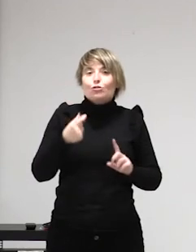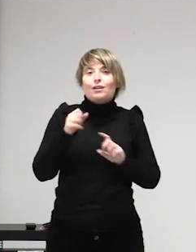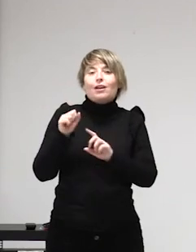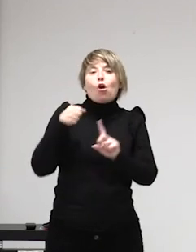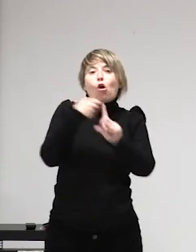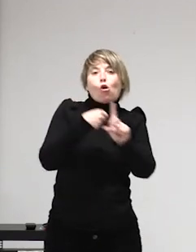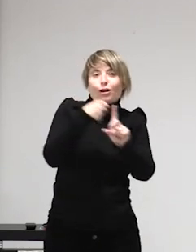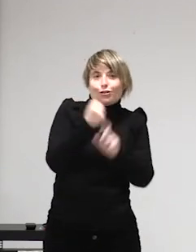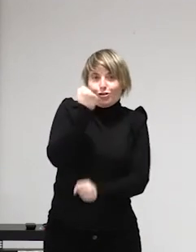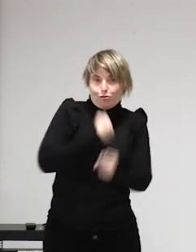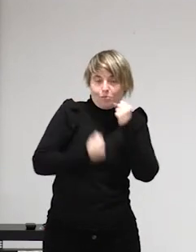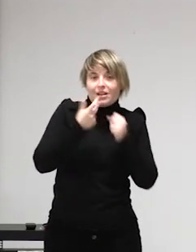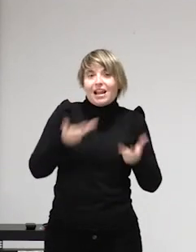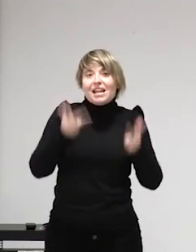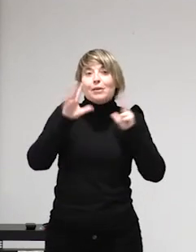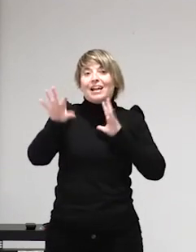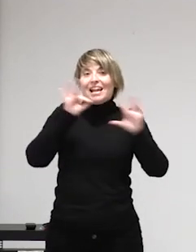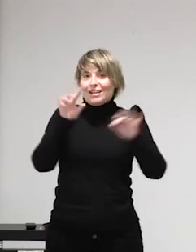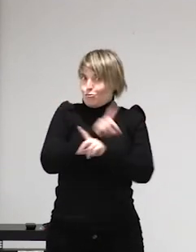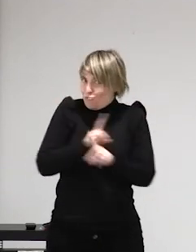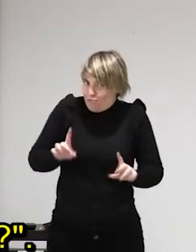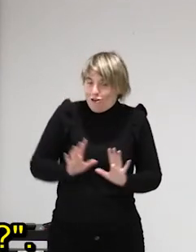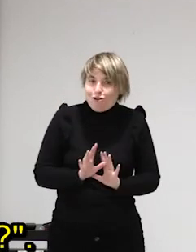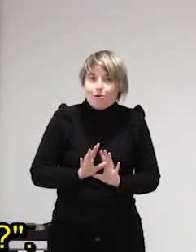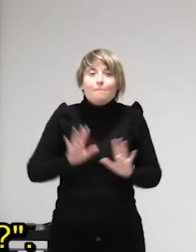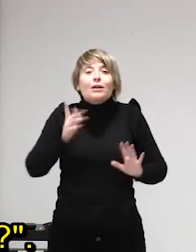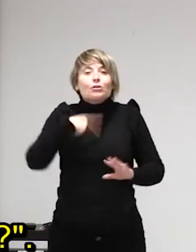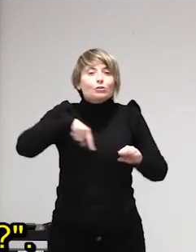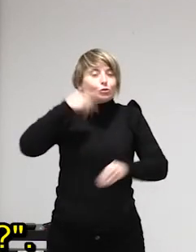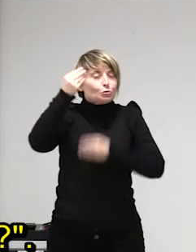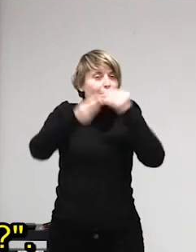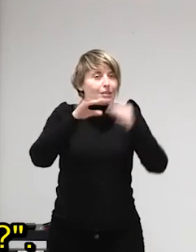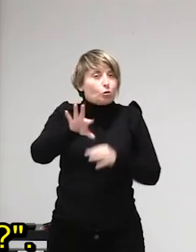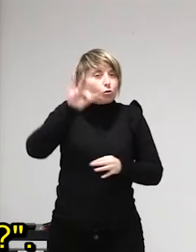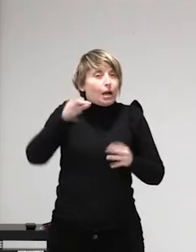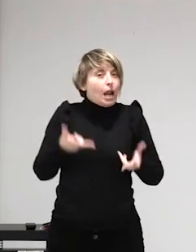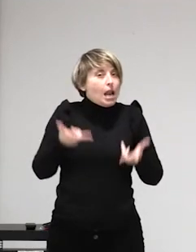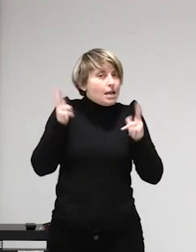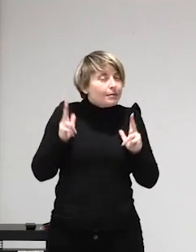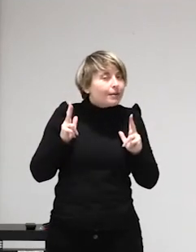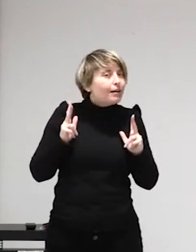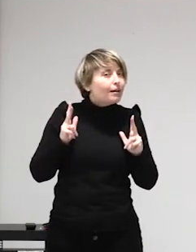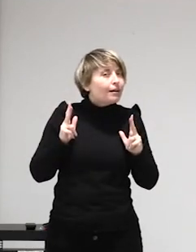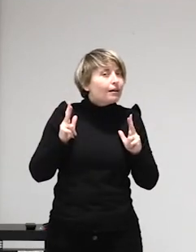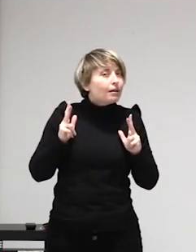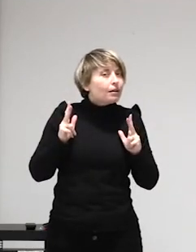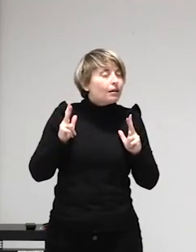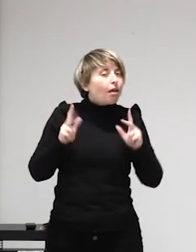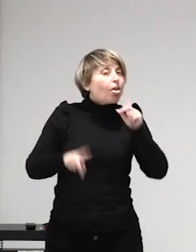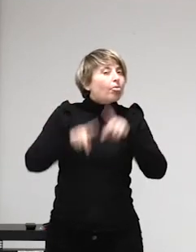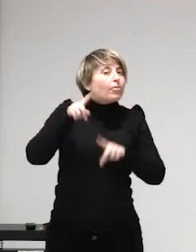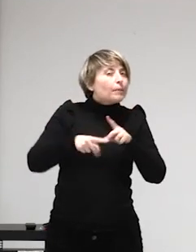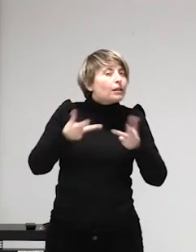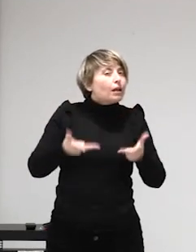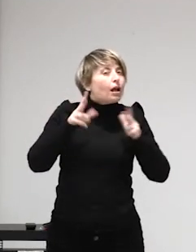mejorar la vida de las mujeres habéis considerado organizar una charla desde un punto de vista biolicionista bueno lo leo también obviamente para trasladarlo